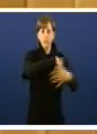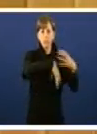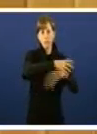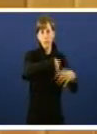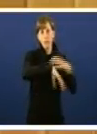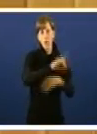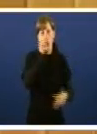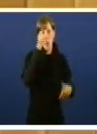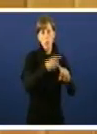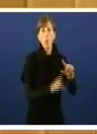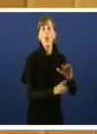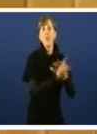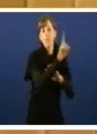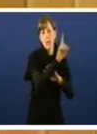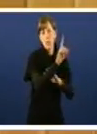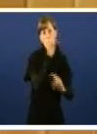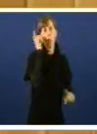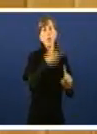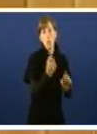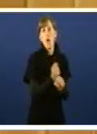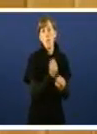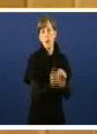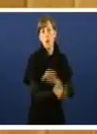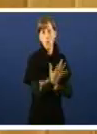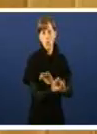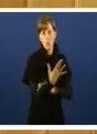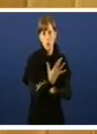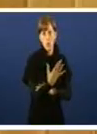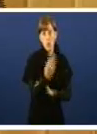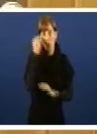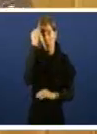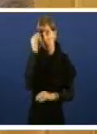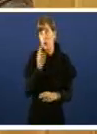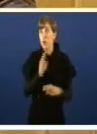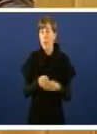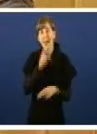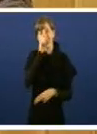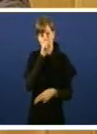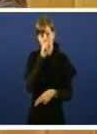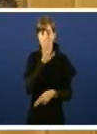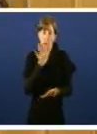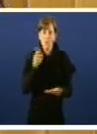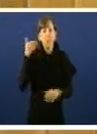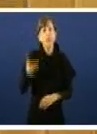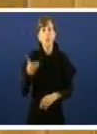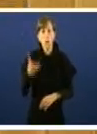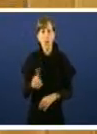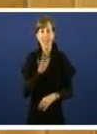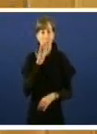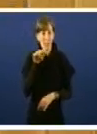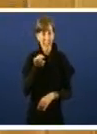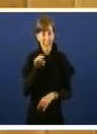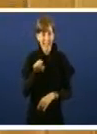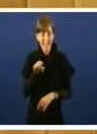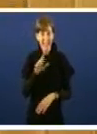existencia de crecemento e para a existencia de emprego. Penso que estes recordatorios son importantes porque isto é o que está na